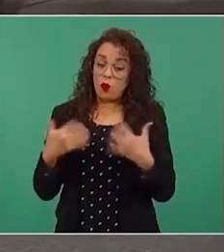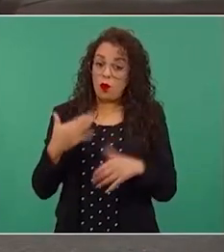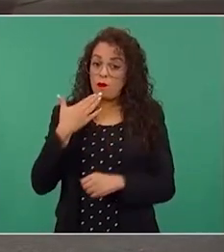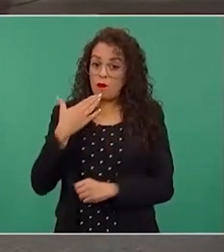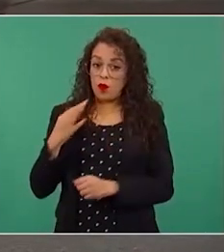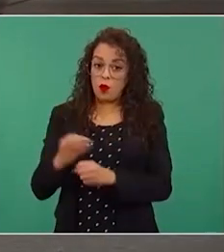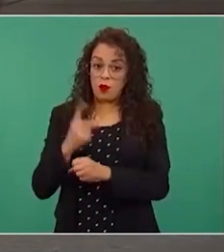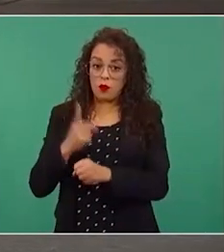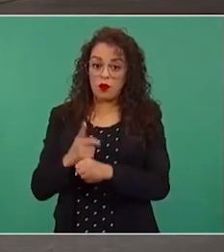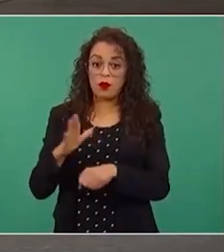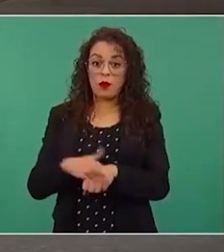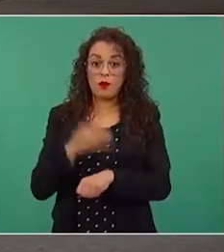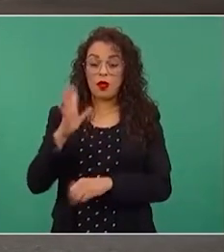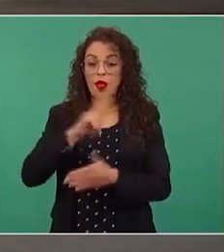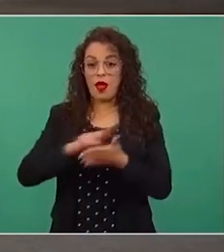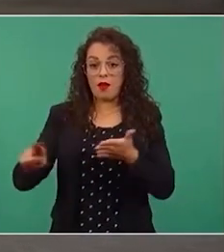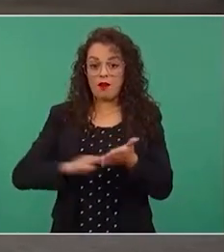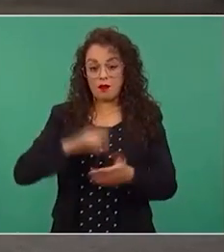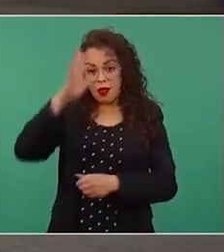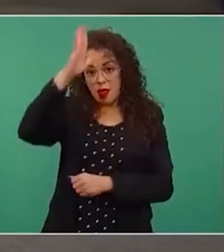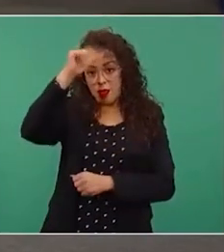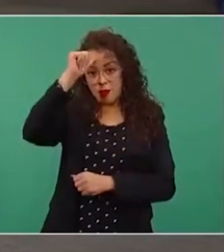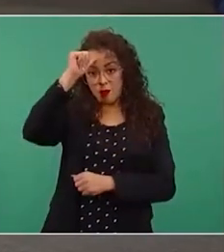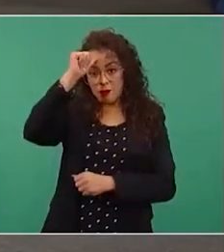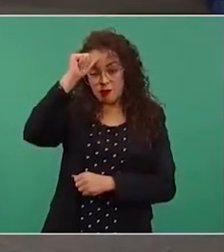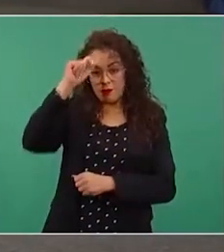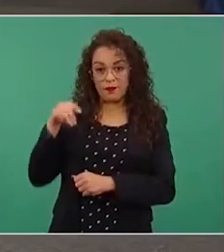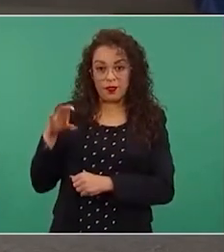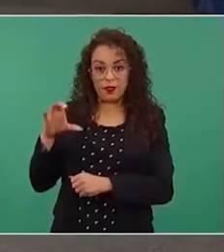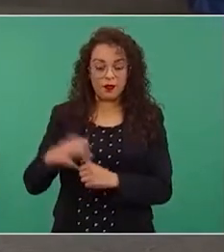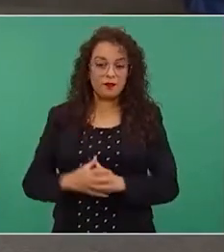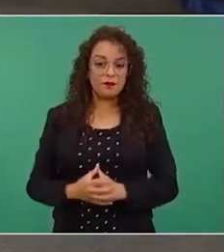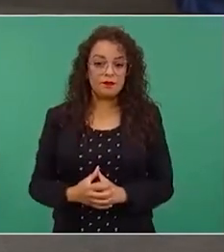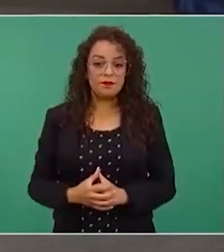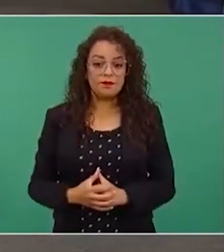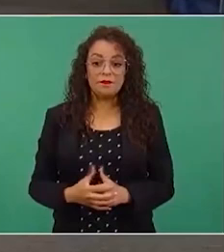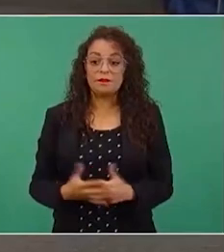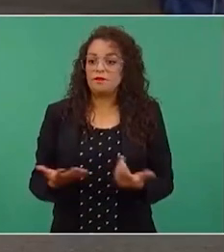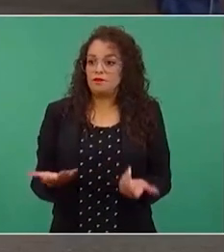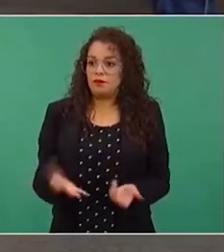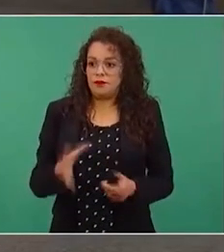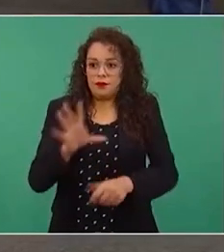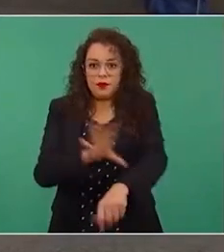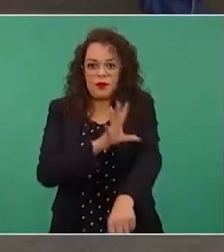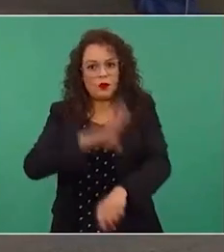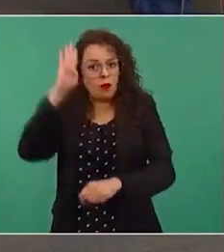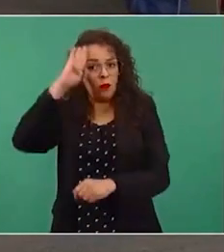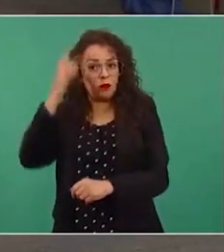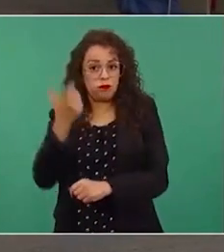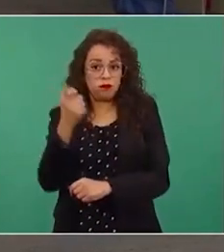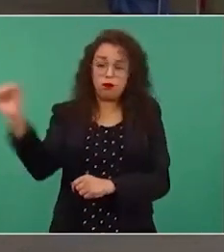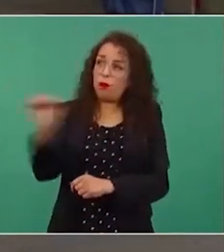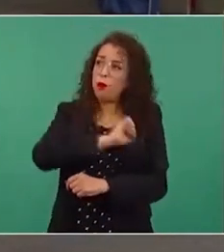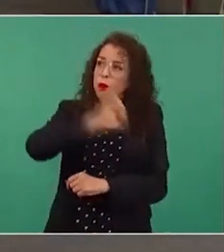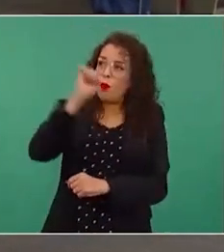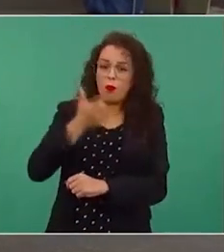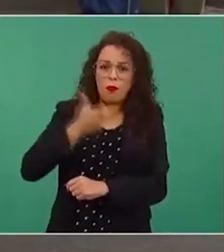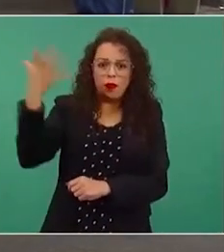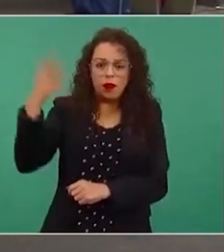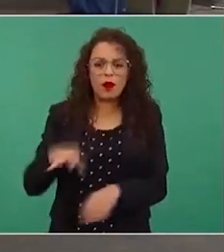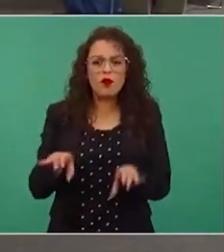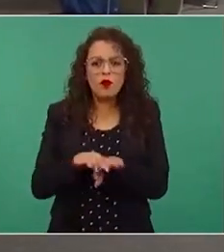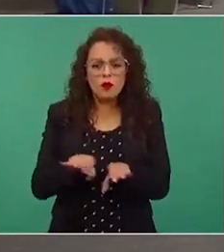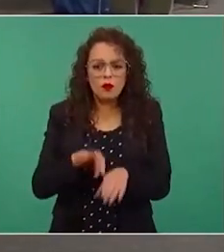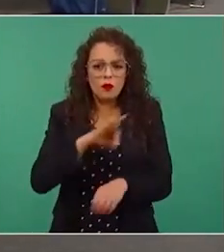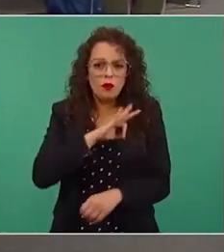por el Tratado de Libre Comercio. Si los costos de energía eléctrica están por los cielos, ¿cómo competimos?